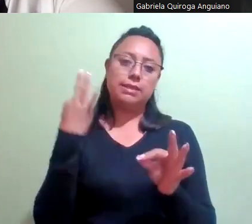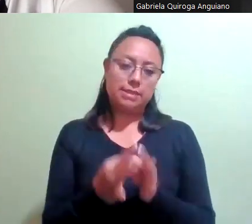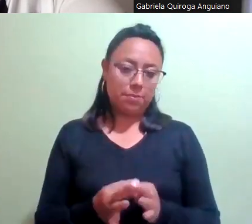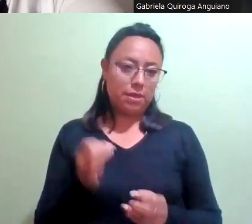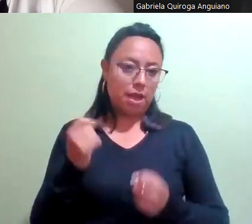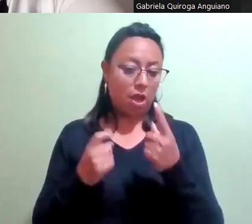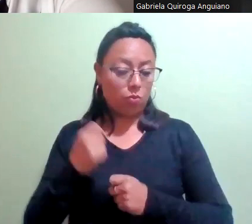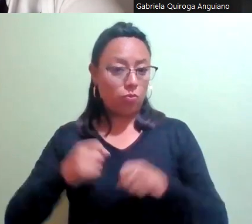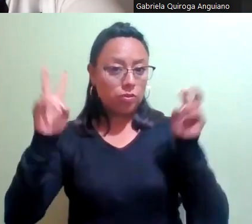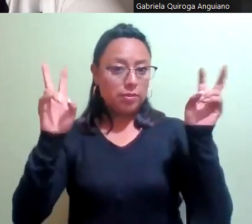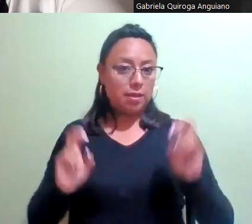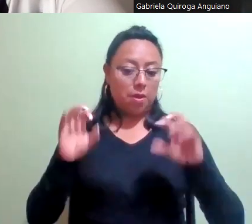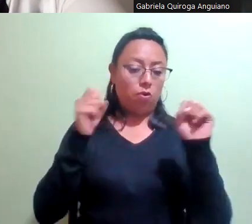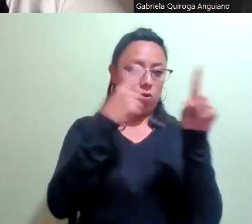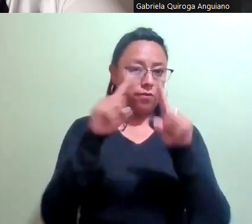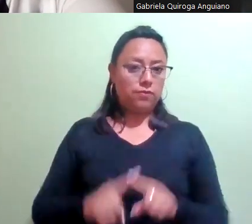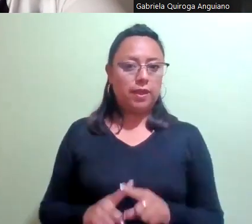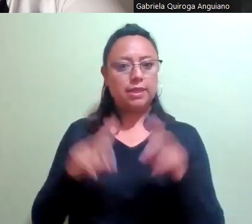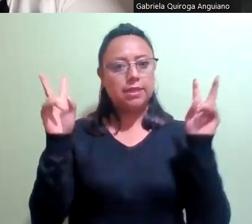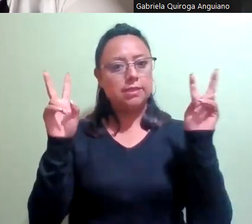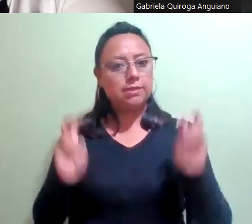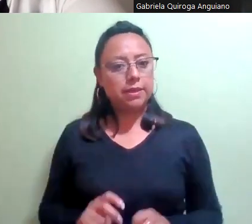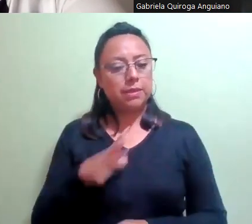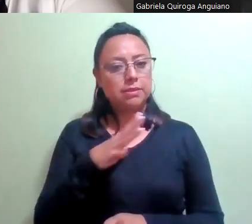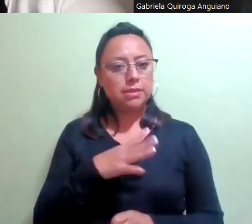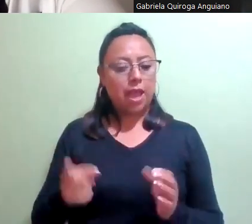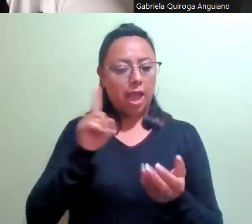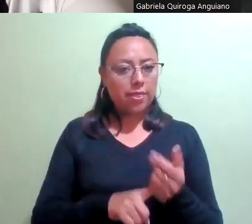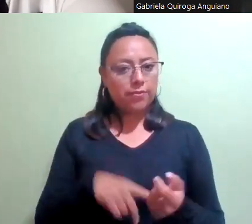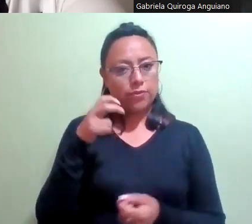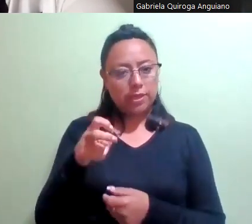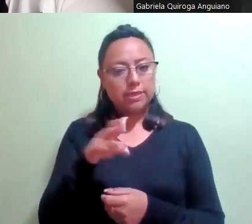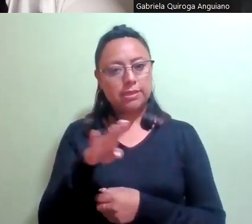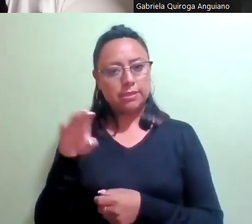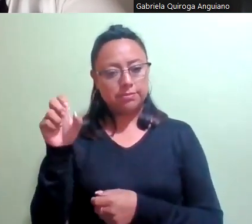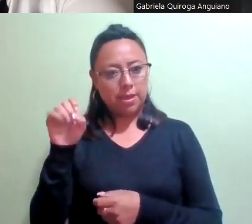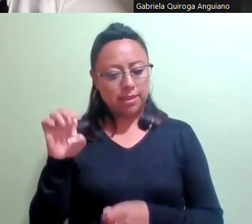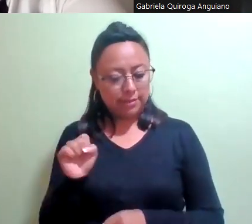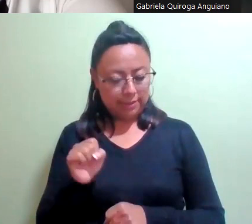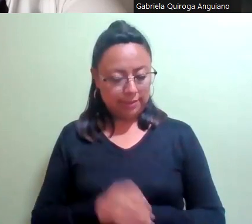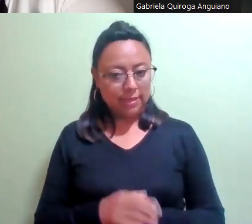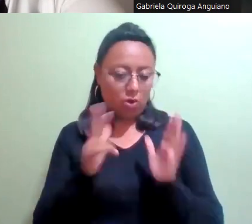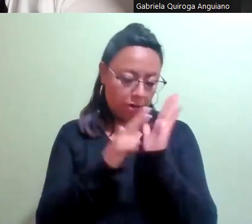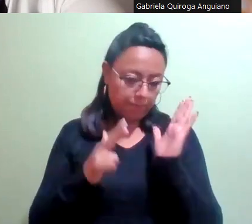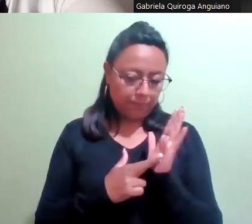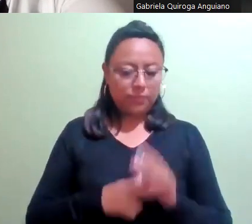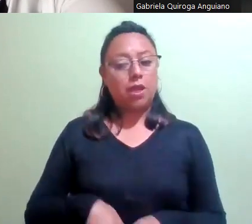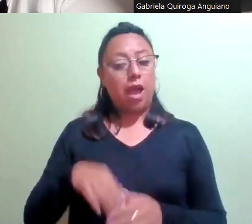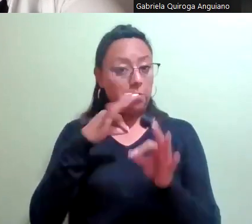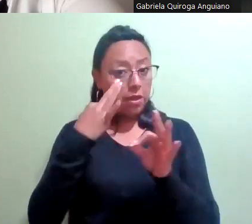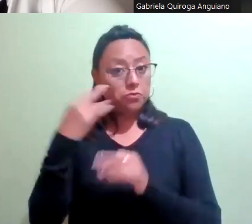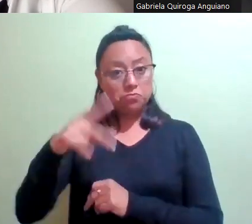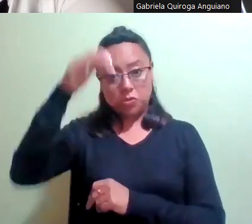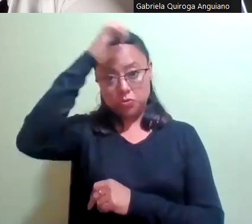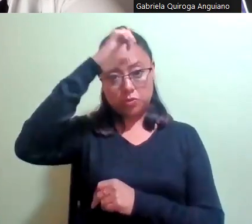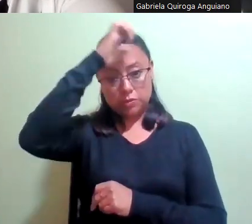varios de los temas que implican los ámbitos señalados en las bases de la convocatoria. Aplicación social de esa experiencia en